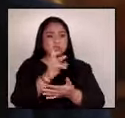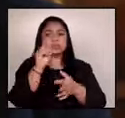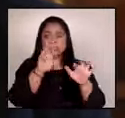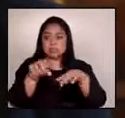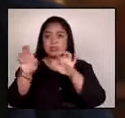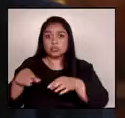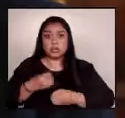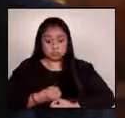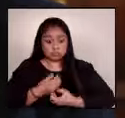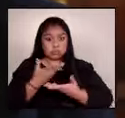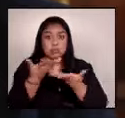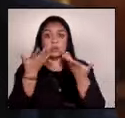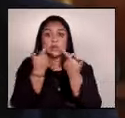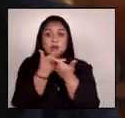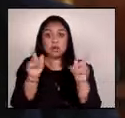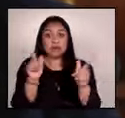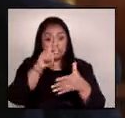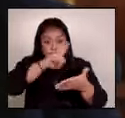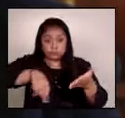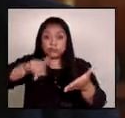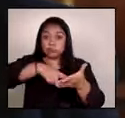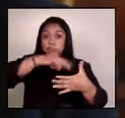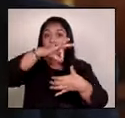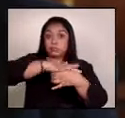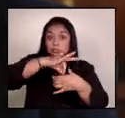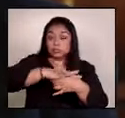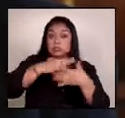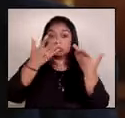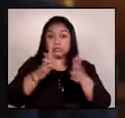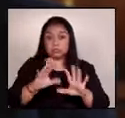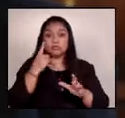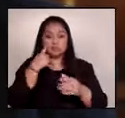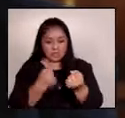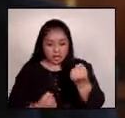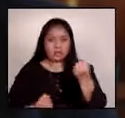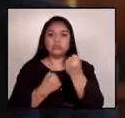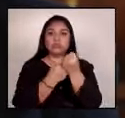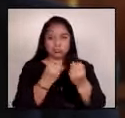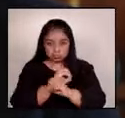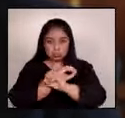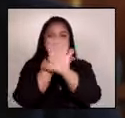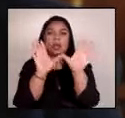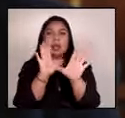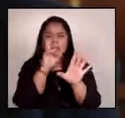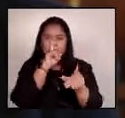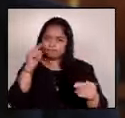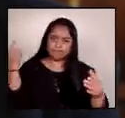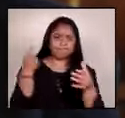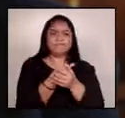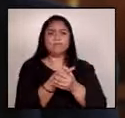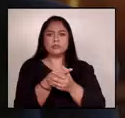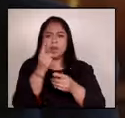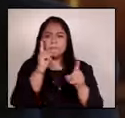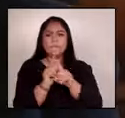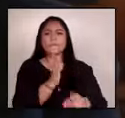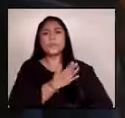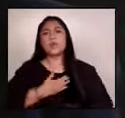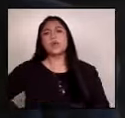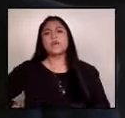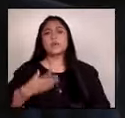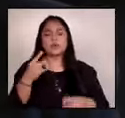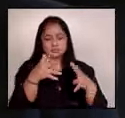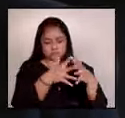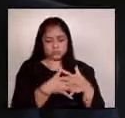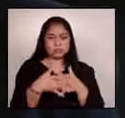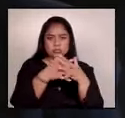expresada en las urnas, fueron respaldados de forma clara y contundente por el gobierno de los Estados